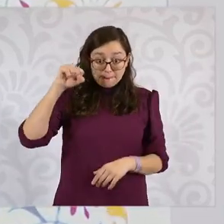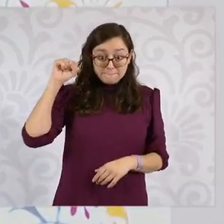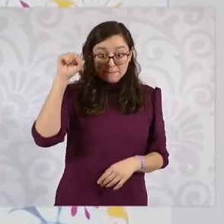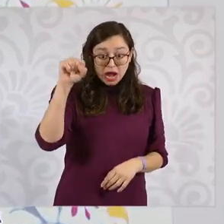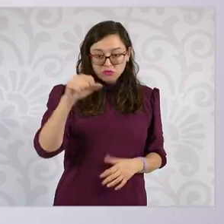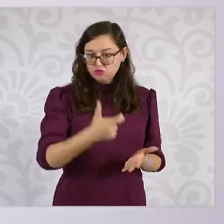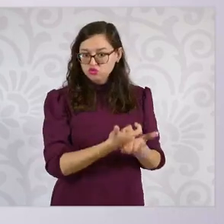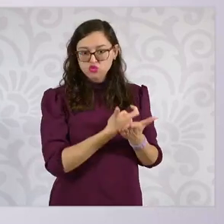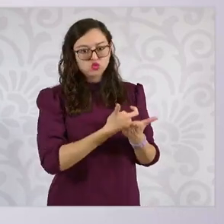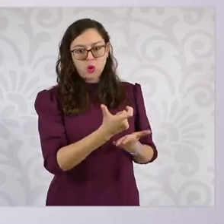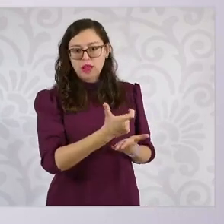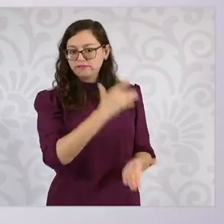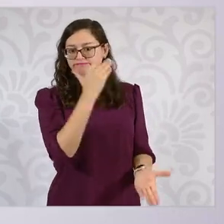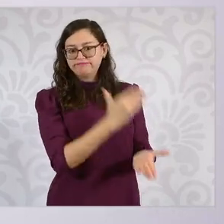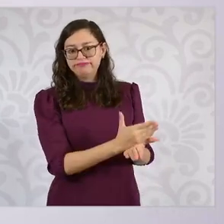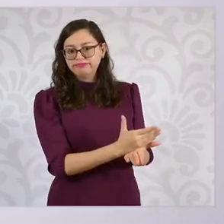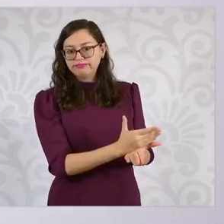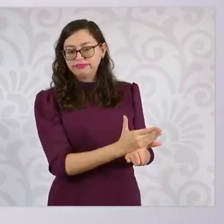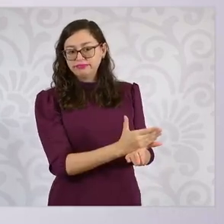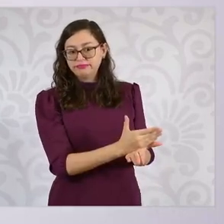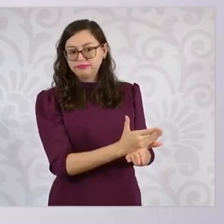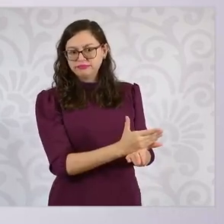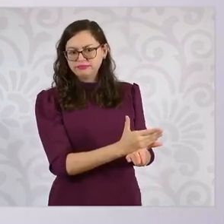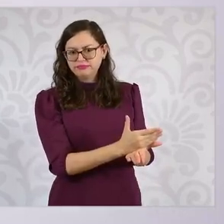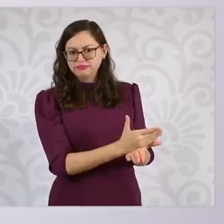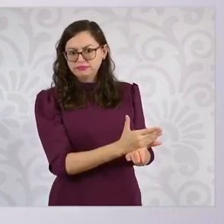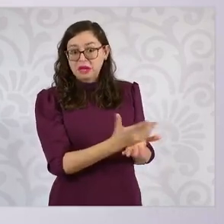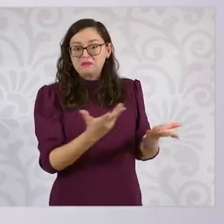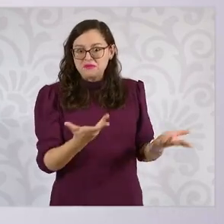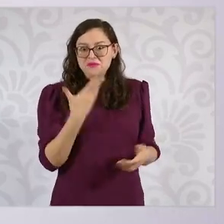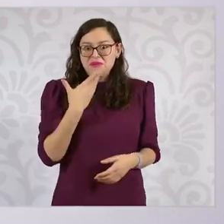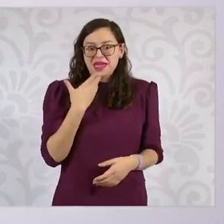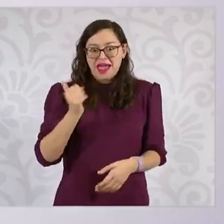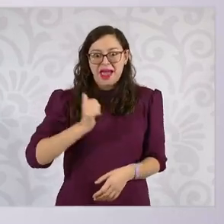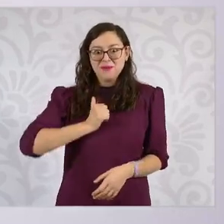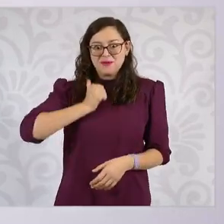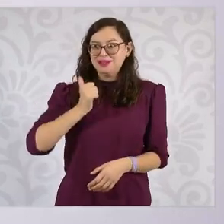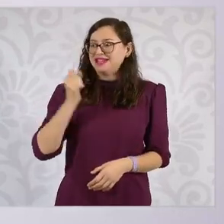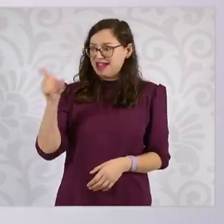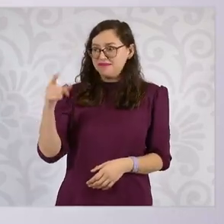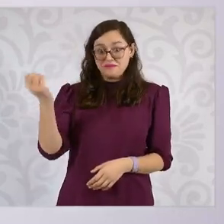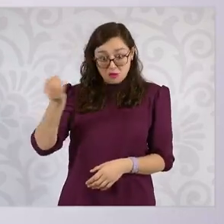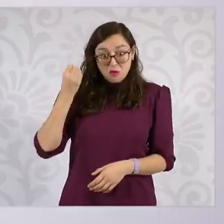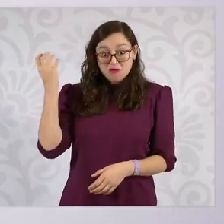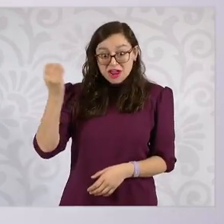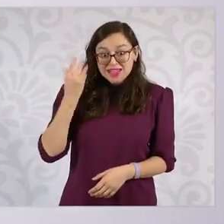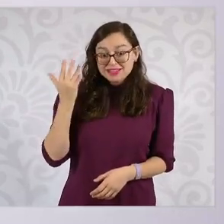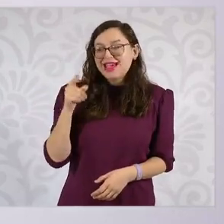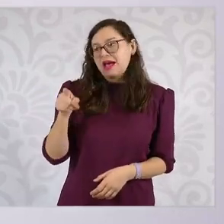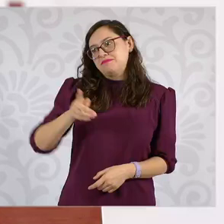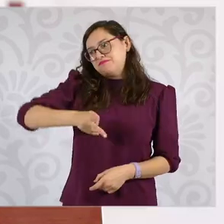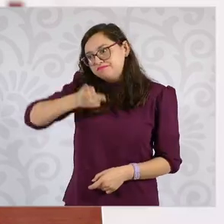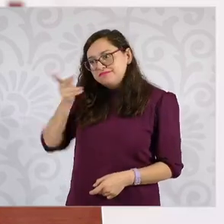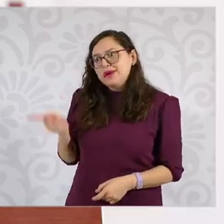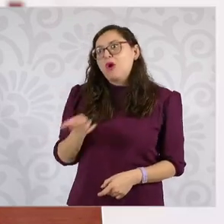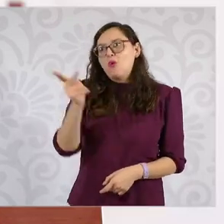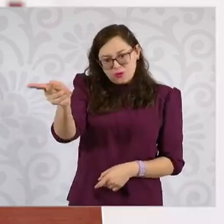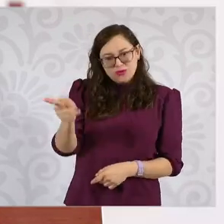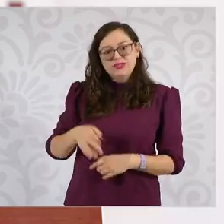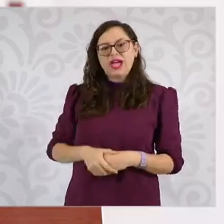Entonces, sería muy bueno que le contestaran al pueblo de México, porque ellos reciben un salario